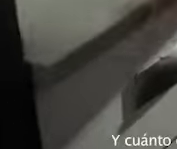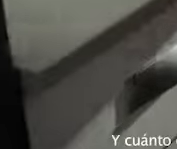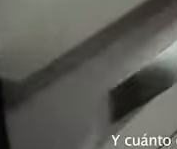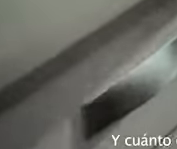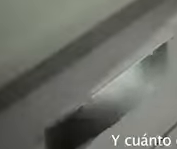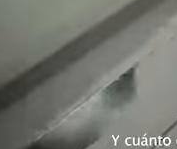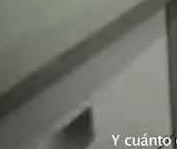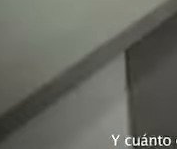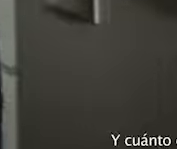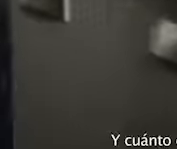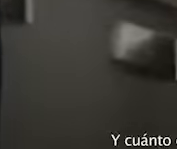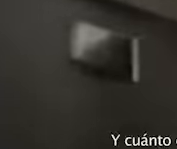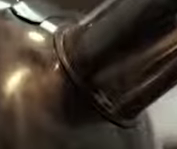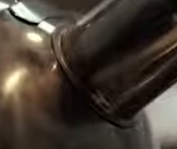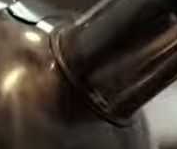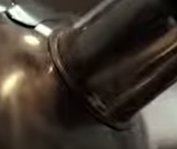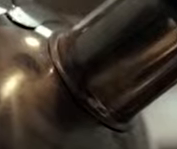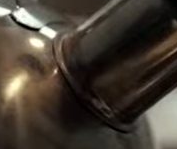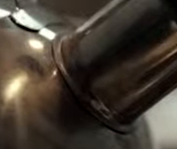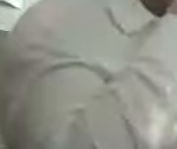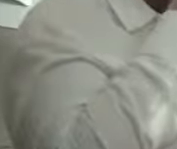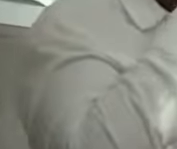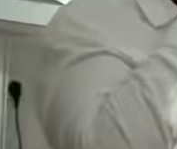y cuánto estás dispuesto a hacer para conseguirlo